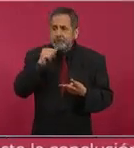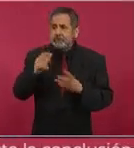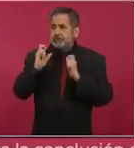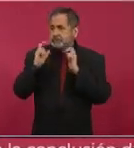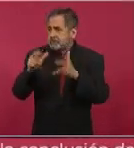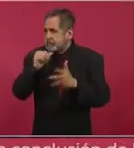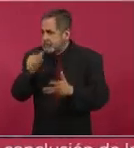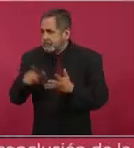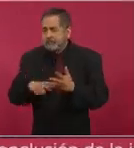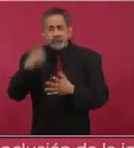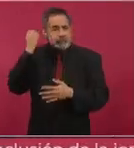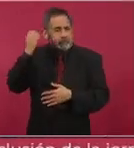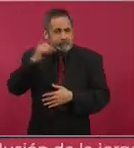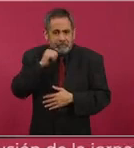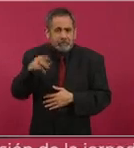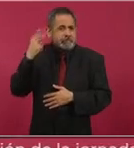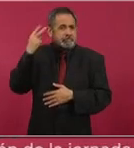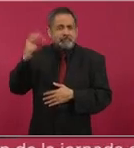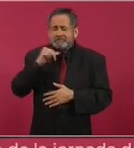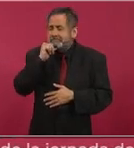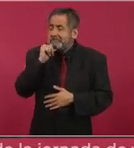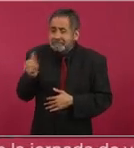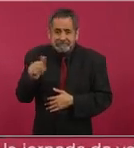no creció Oaxaca, no creció Veracruz.